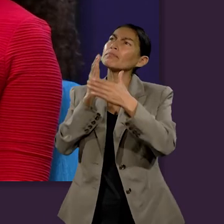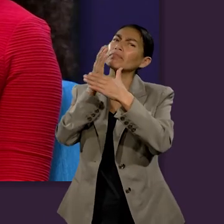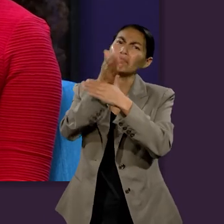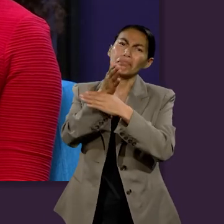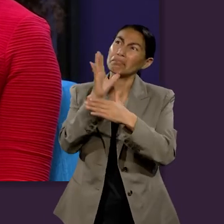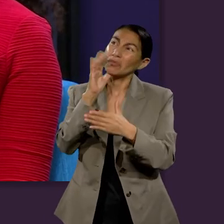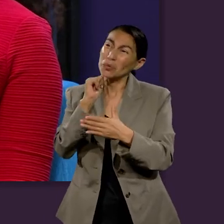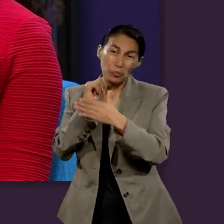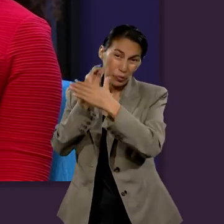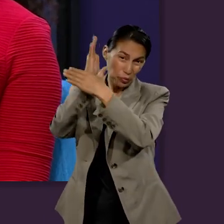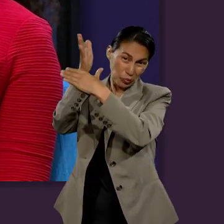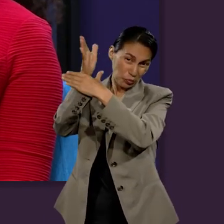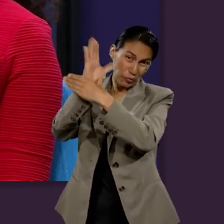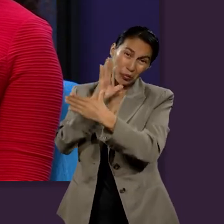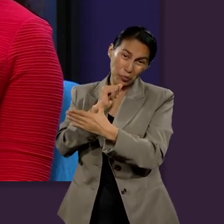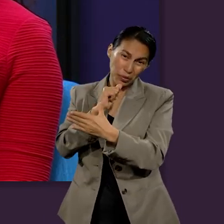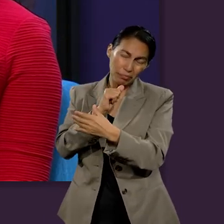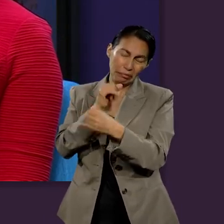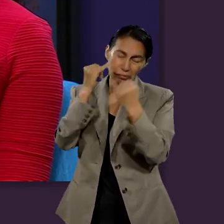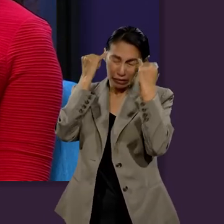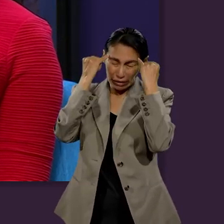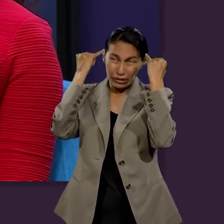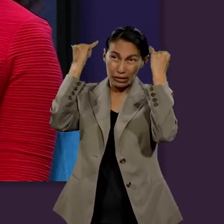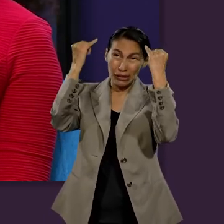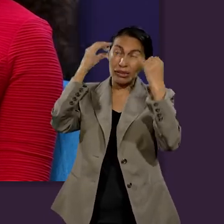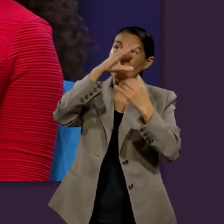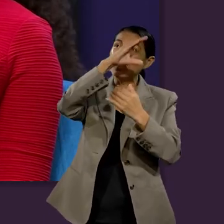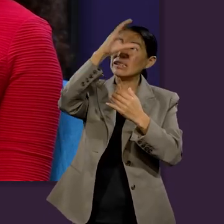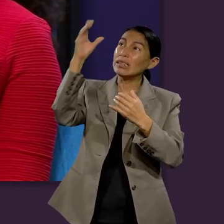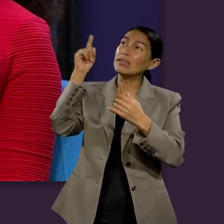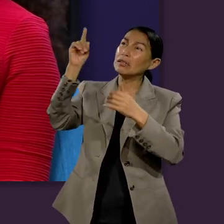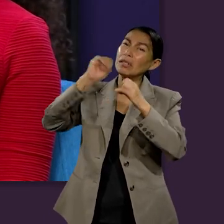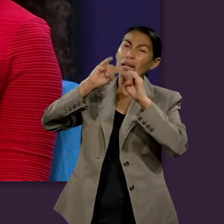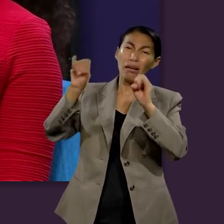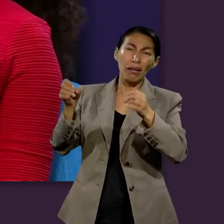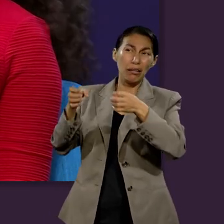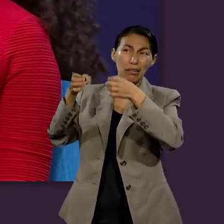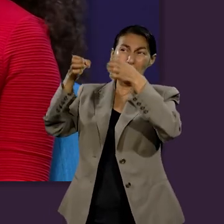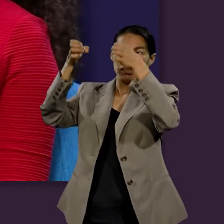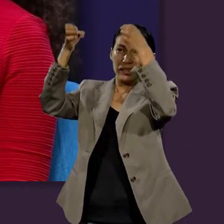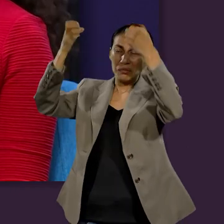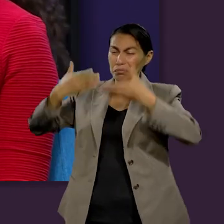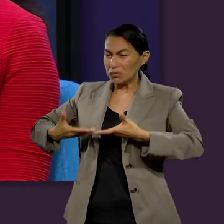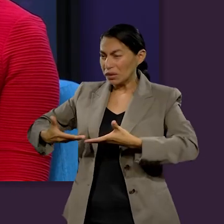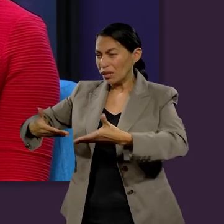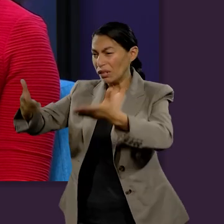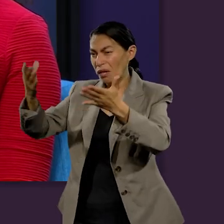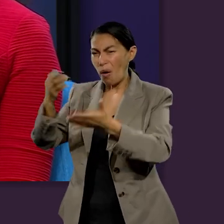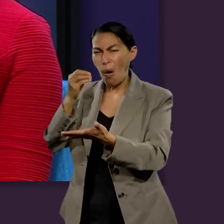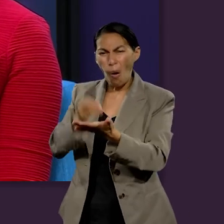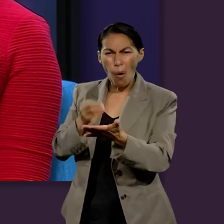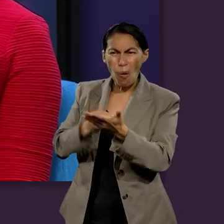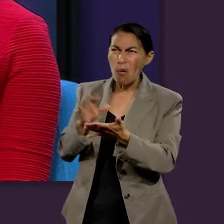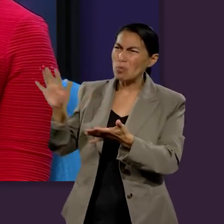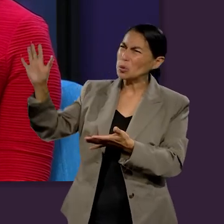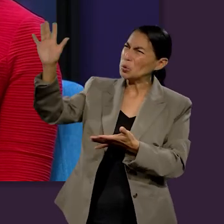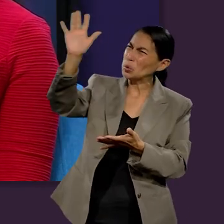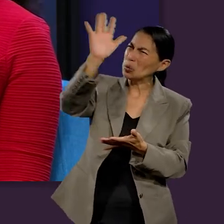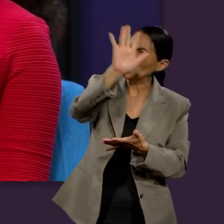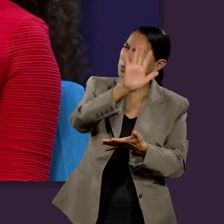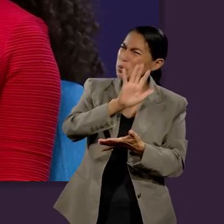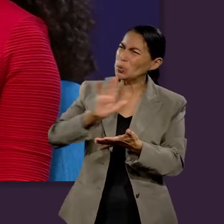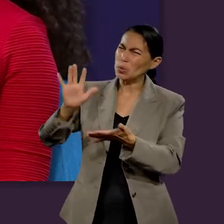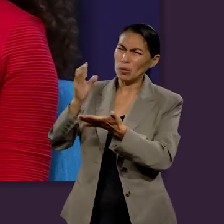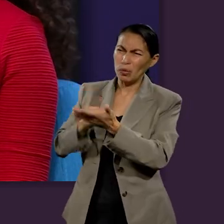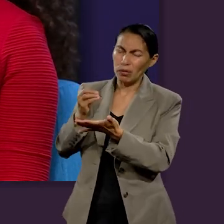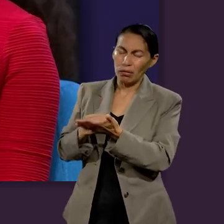en el cielo, era que nos imagináramos esa nueva Jerusalén construida completamente de oro, y las calles de oro